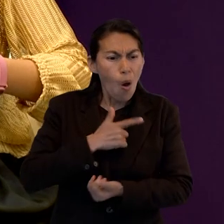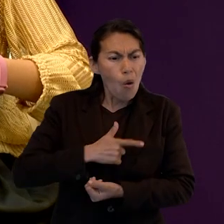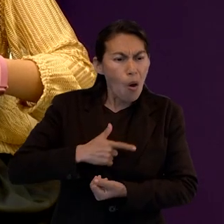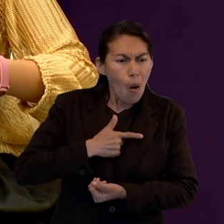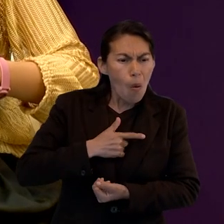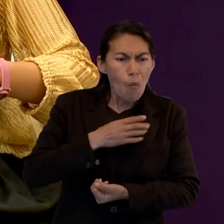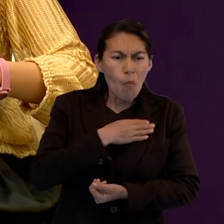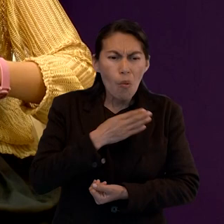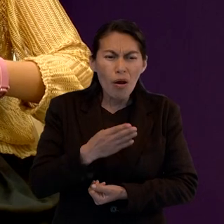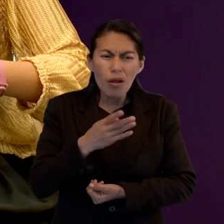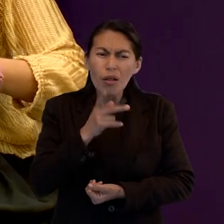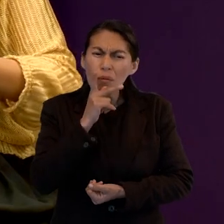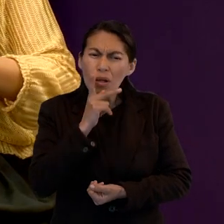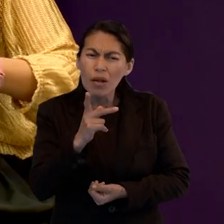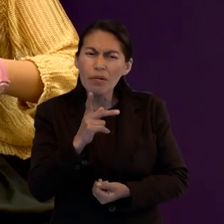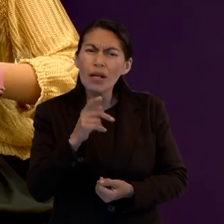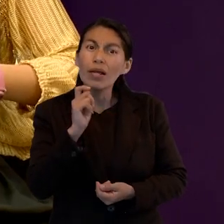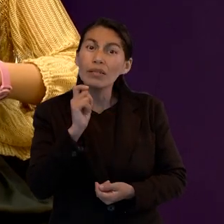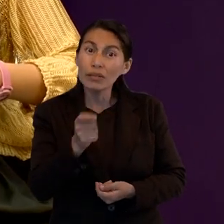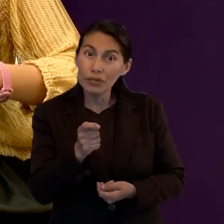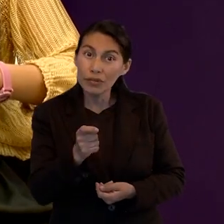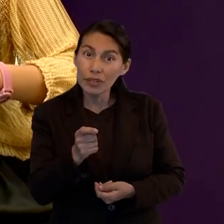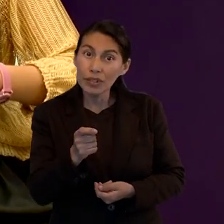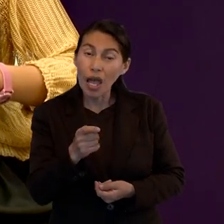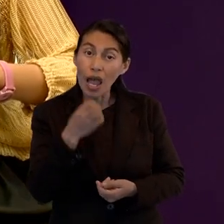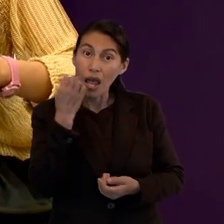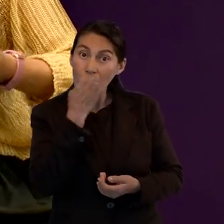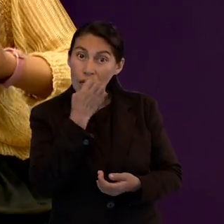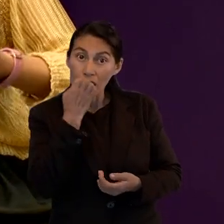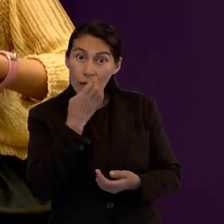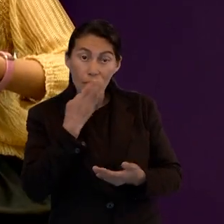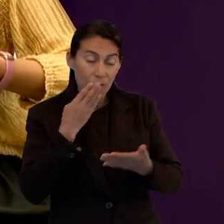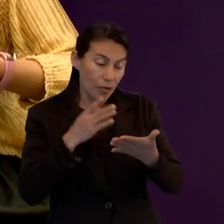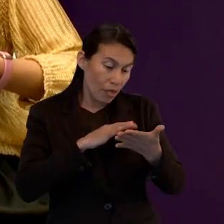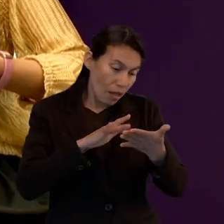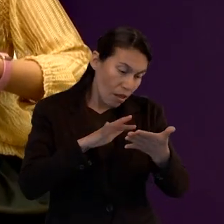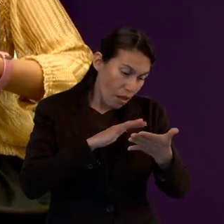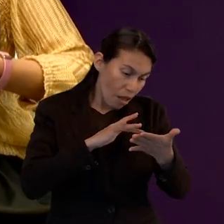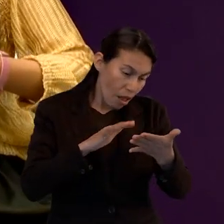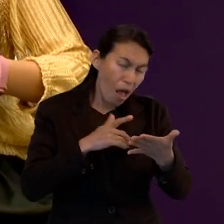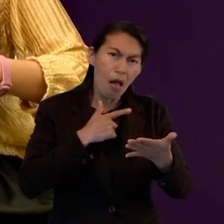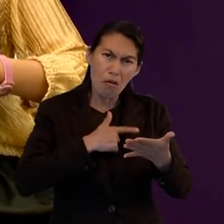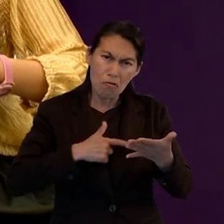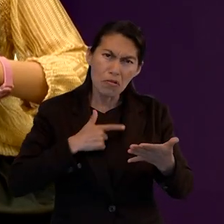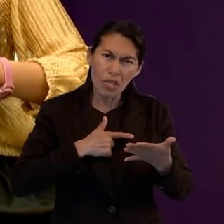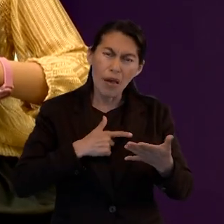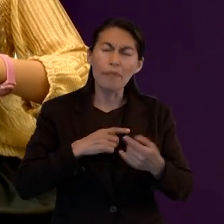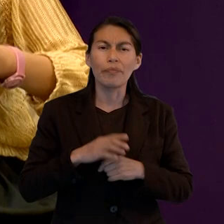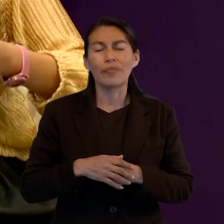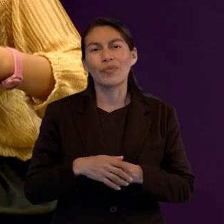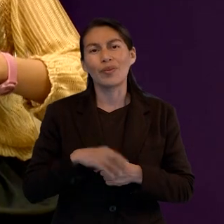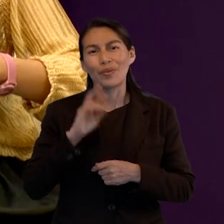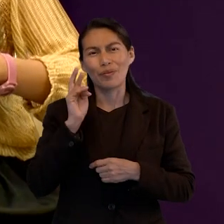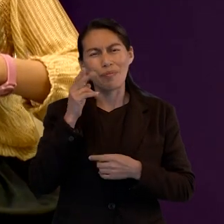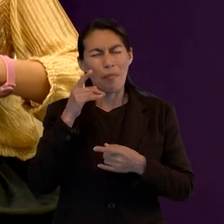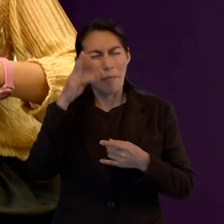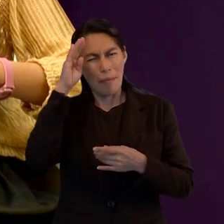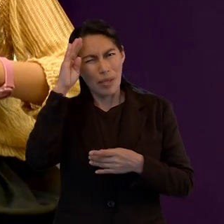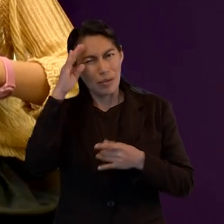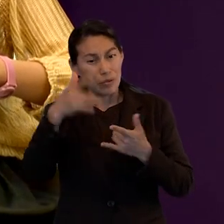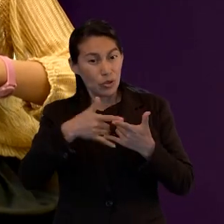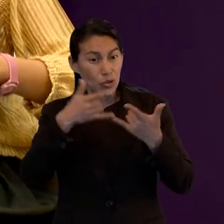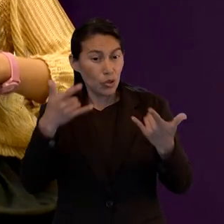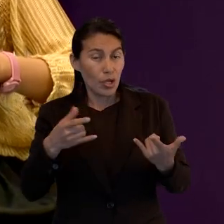refiere a que realmente experimentaron personalmente la verdad del Evangelio. Y un ejemplo que me recuerda a esto es Job. Ustedes recuerdan que